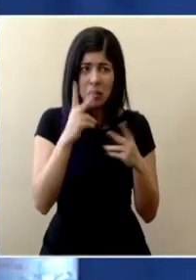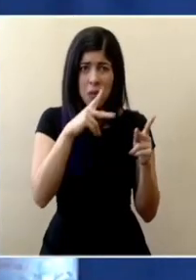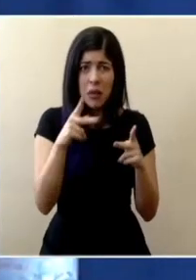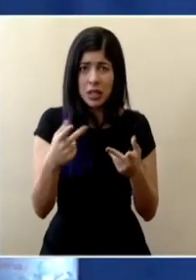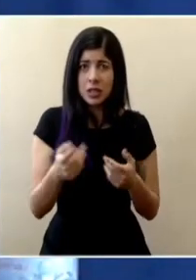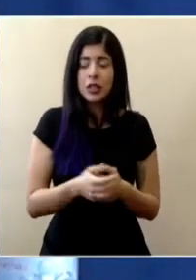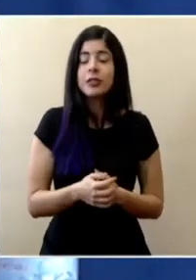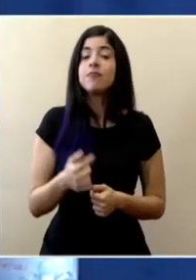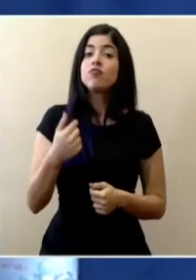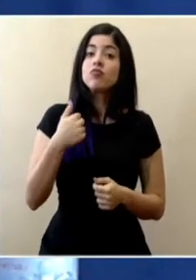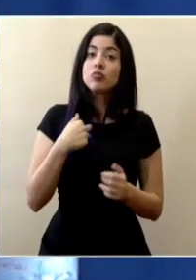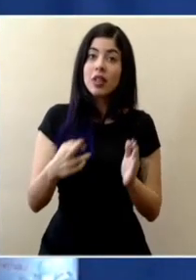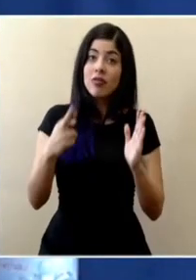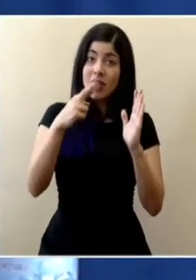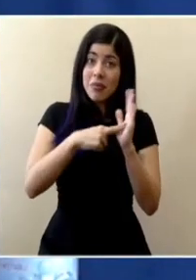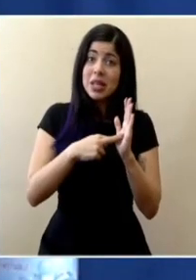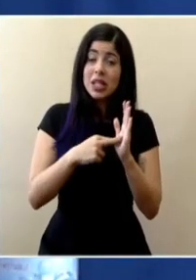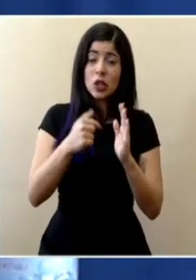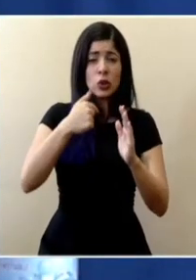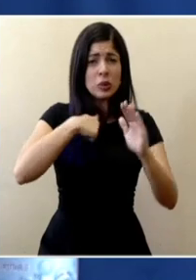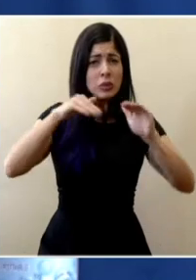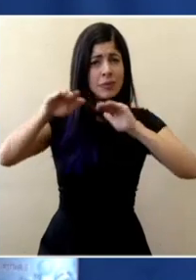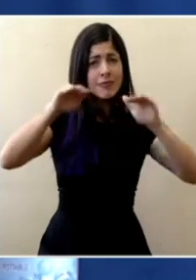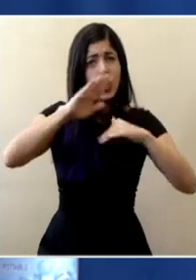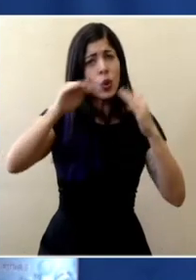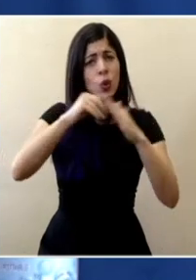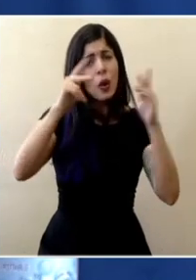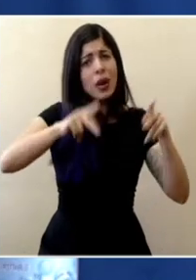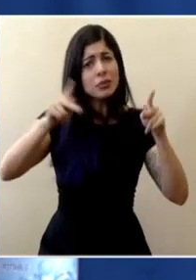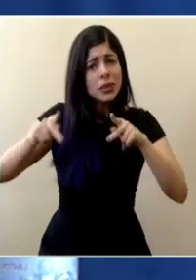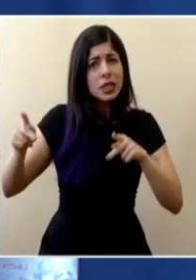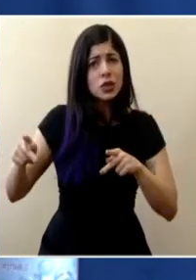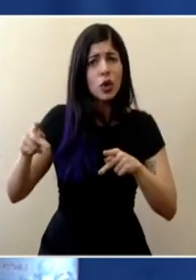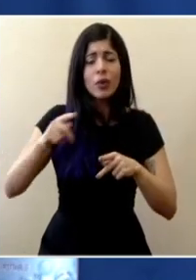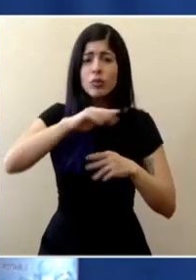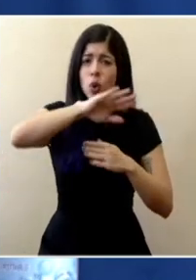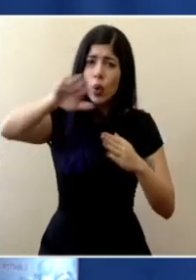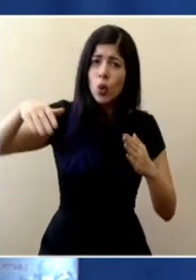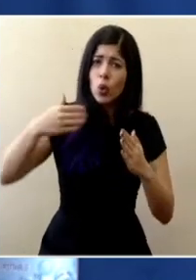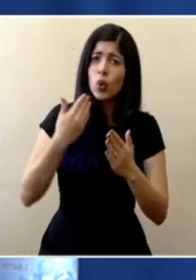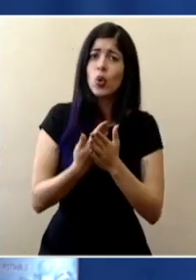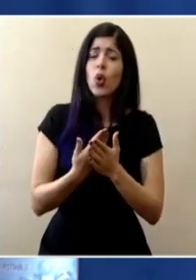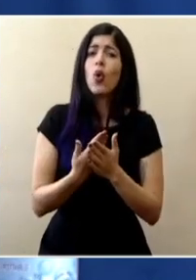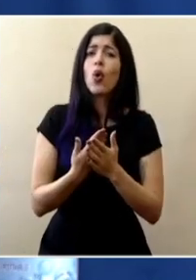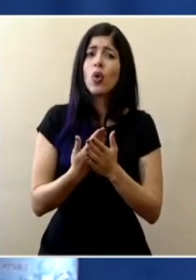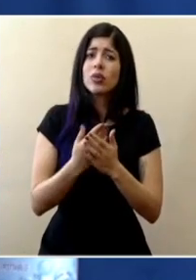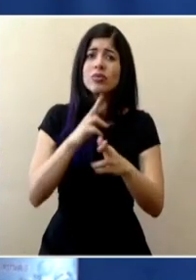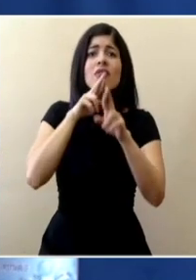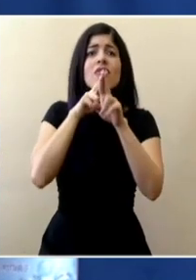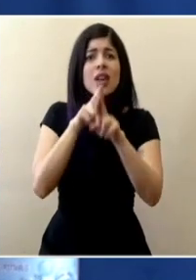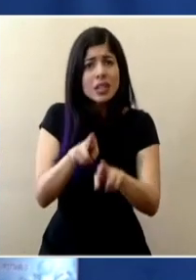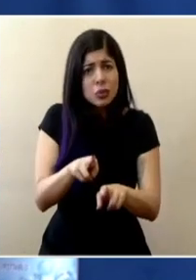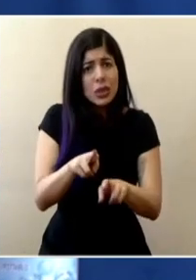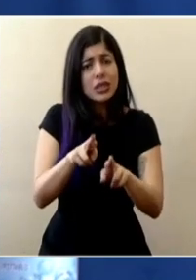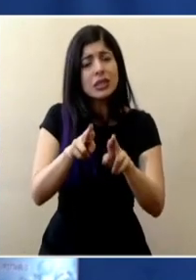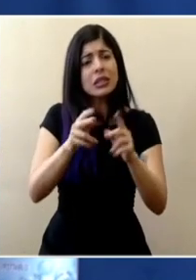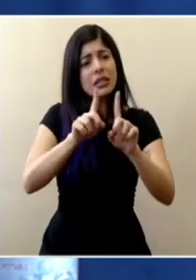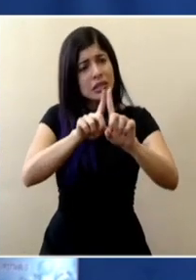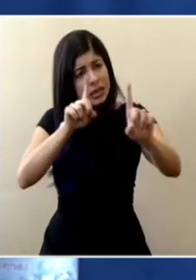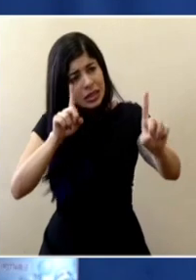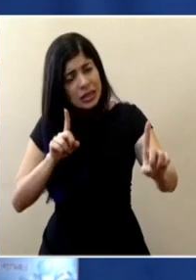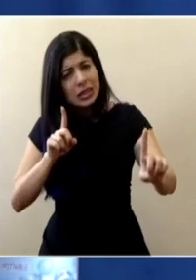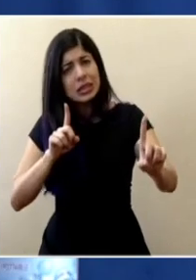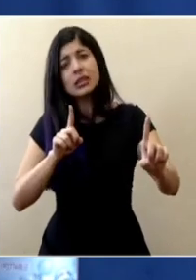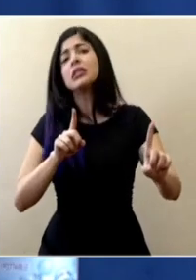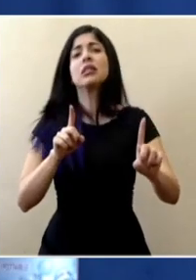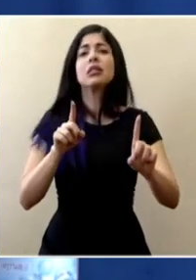Insisto aquí es un llamado a la población a que hagamos todos y todas esa respuesta de mantenernos distanciados